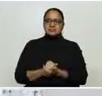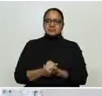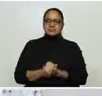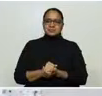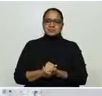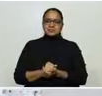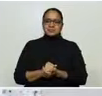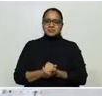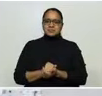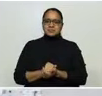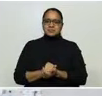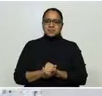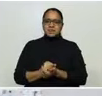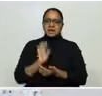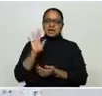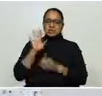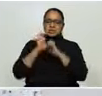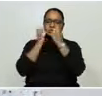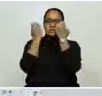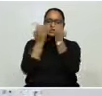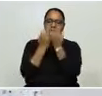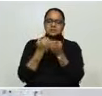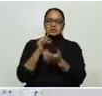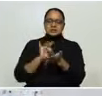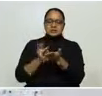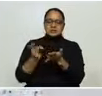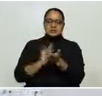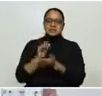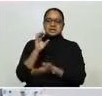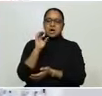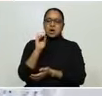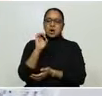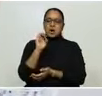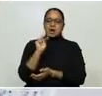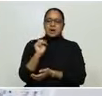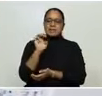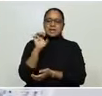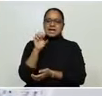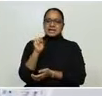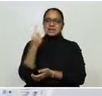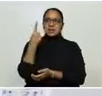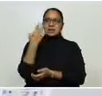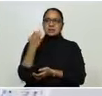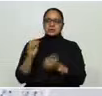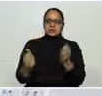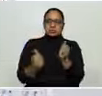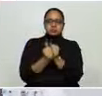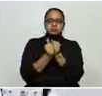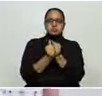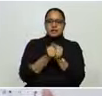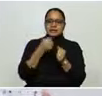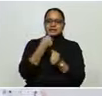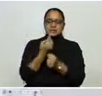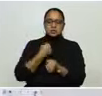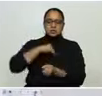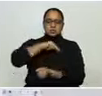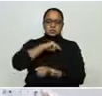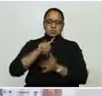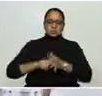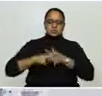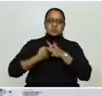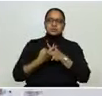ella y a su equipo y a la OMS por todo el acompañamiento que hemos tenido desde el inicio.